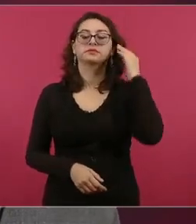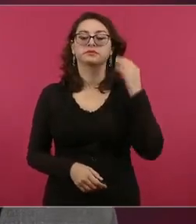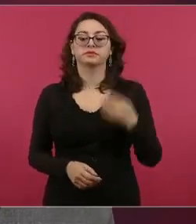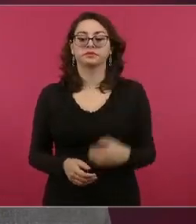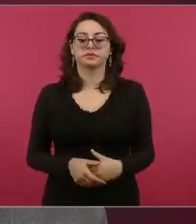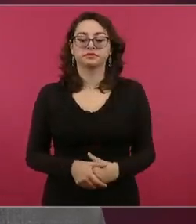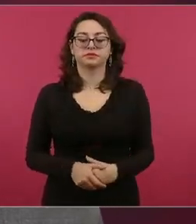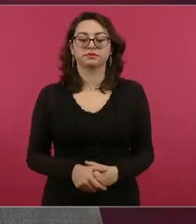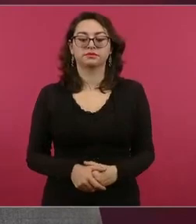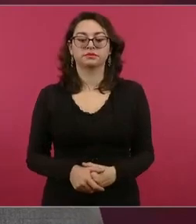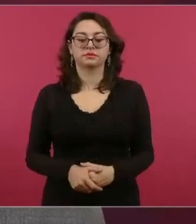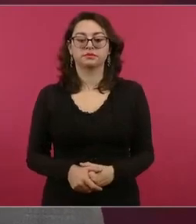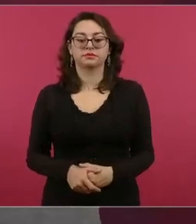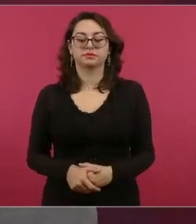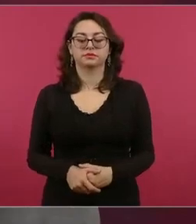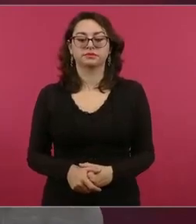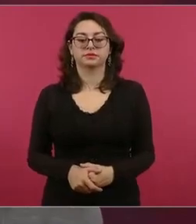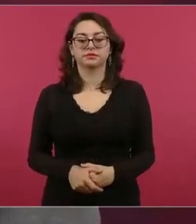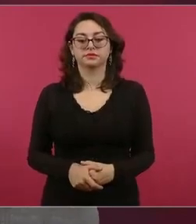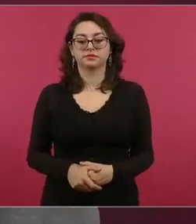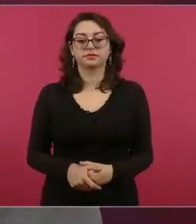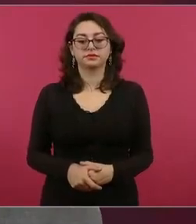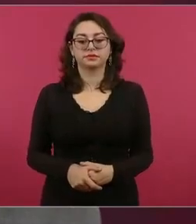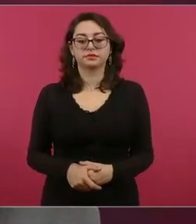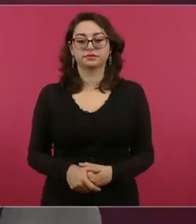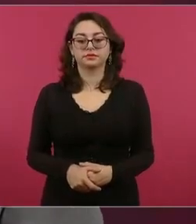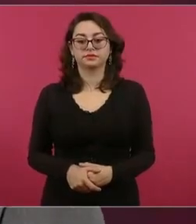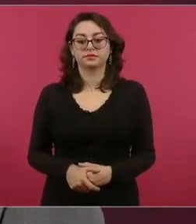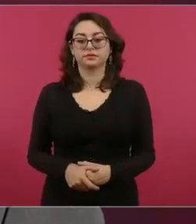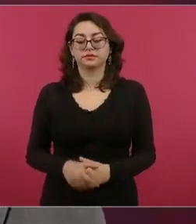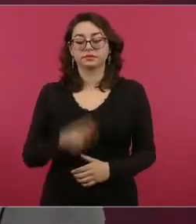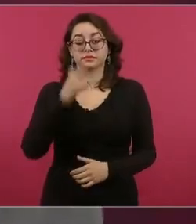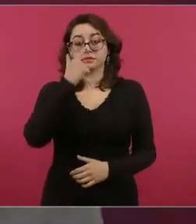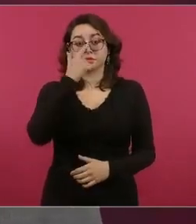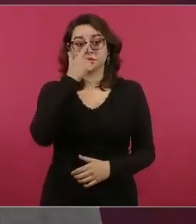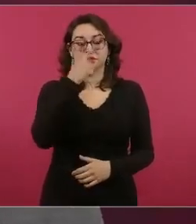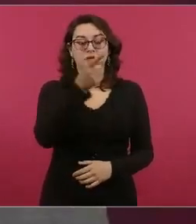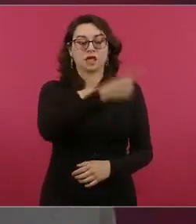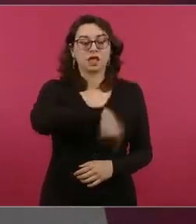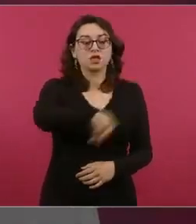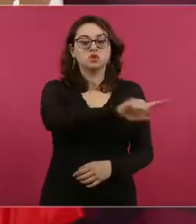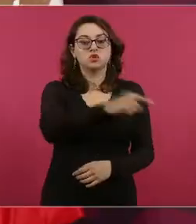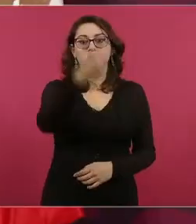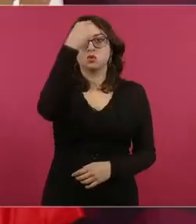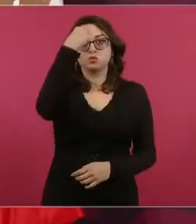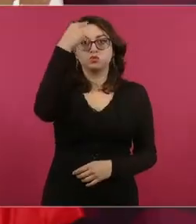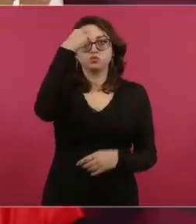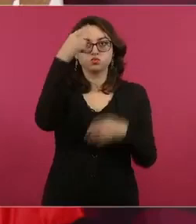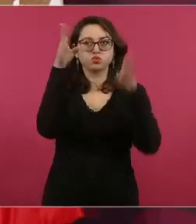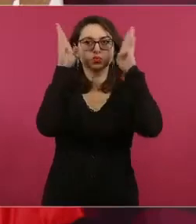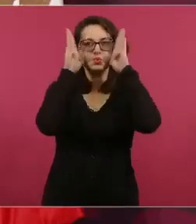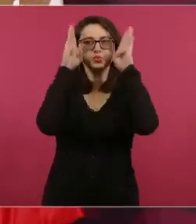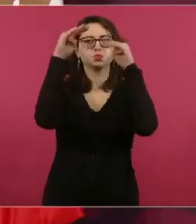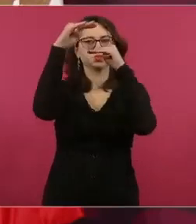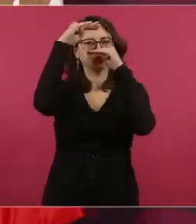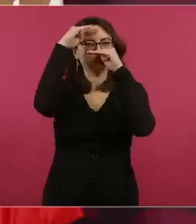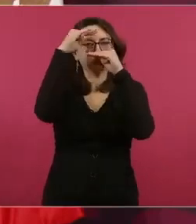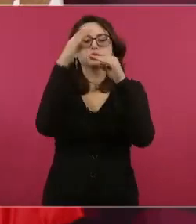ellos están defendiendo una postura conservadora y también aprovechando